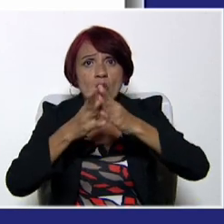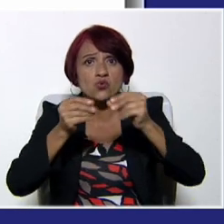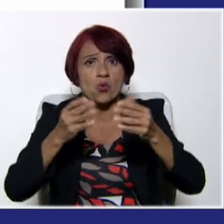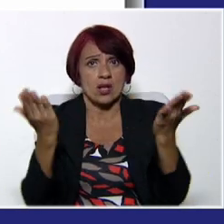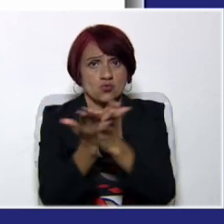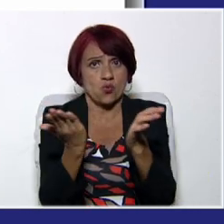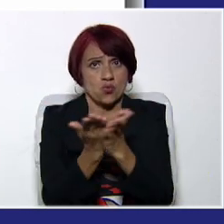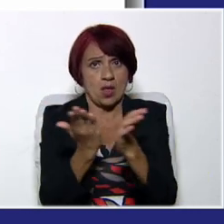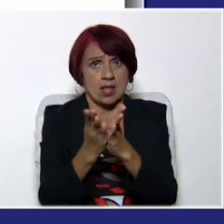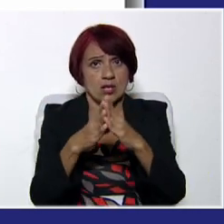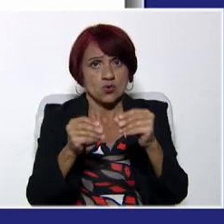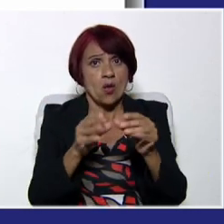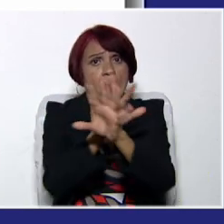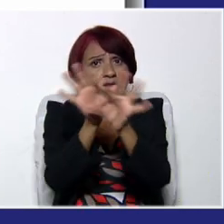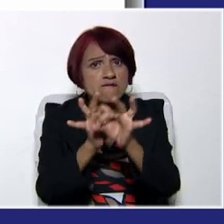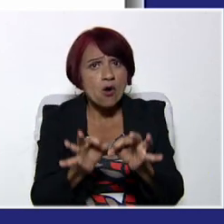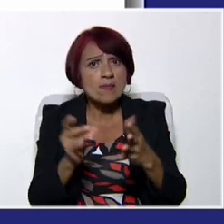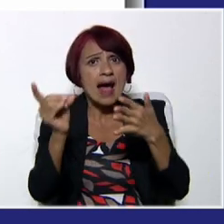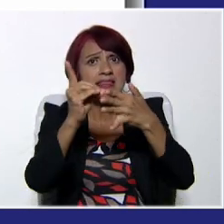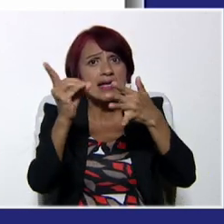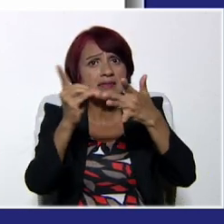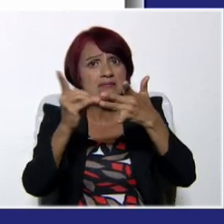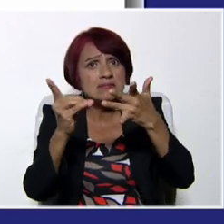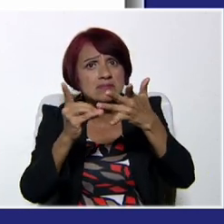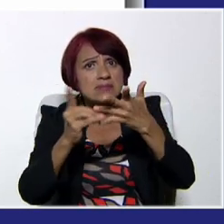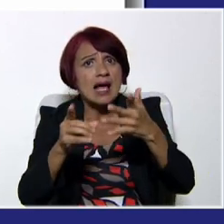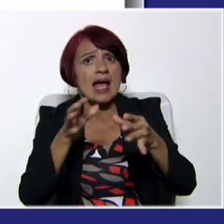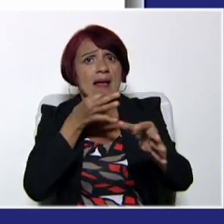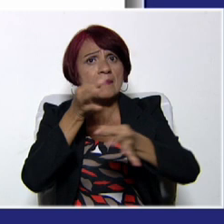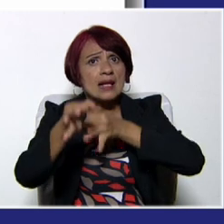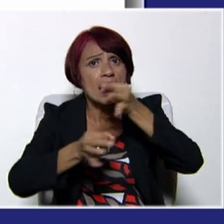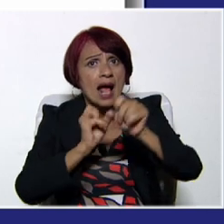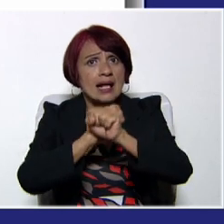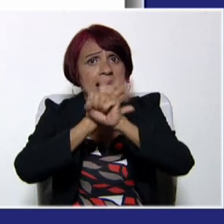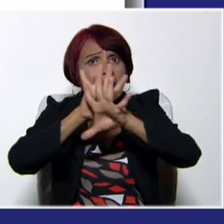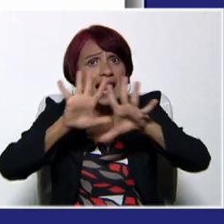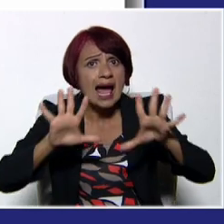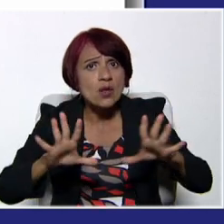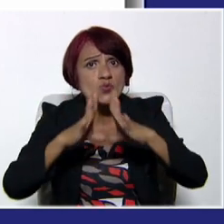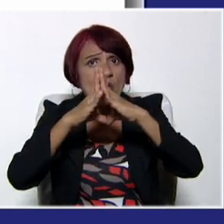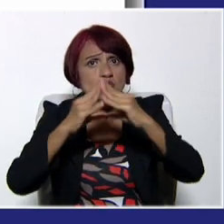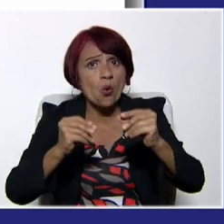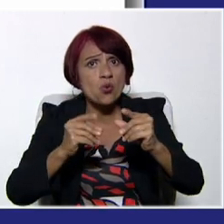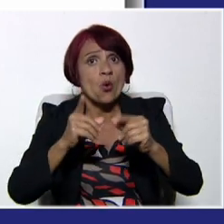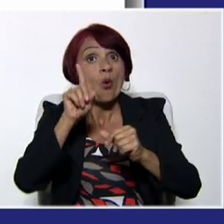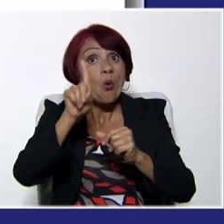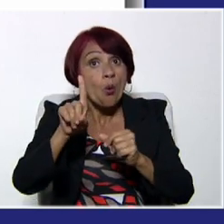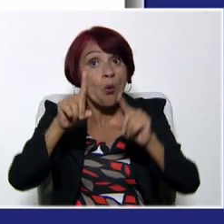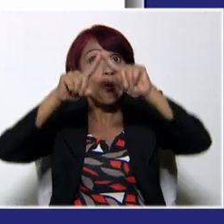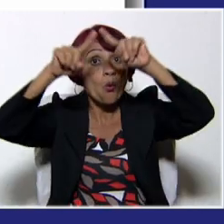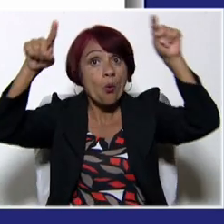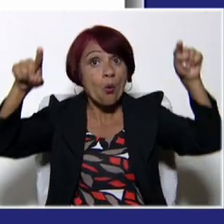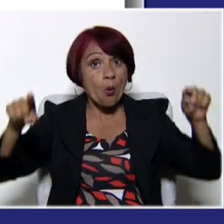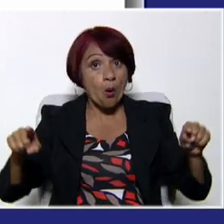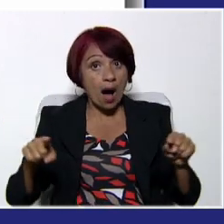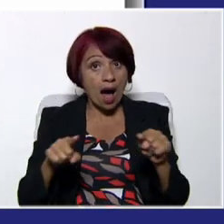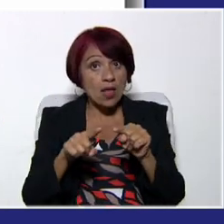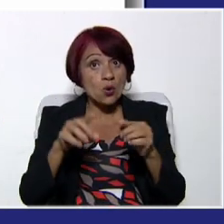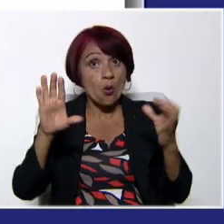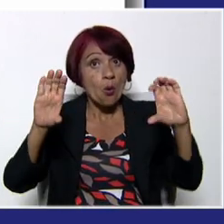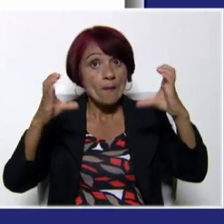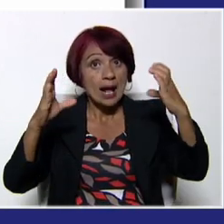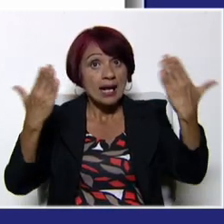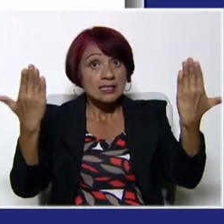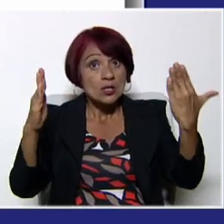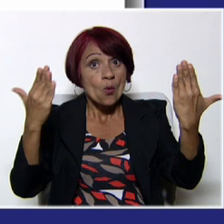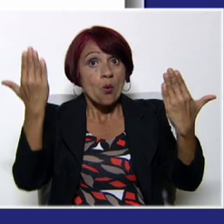estudiante de forma detallada y de forma específica explicándole que un cuadro comparativo es esa herramienta